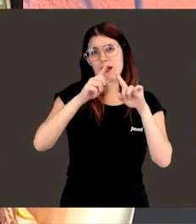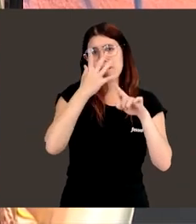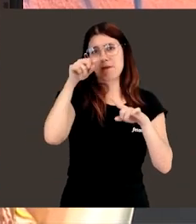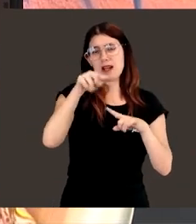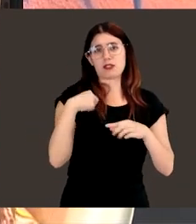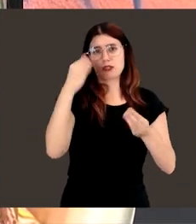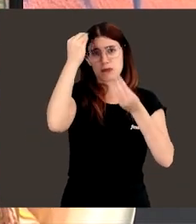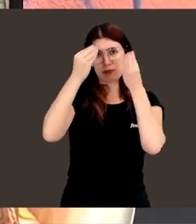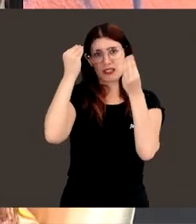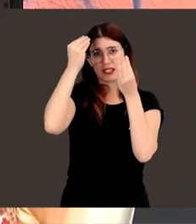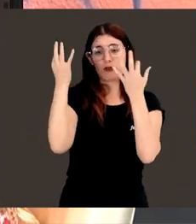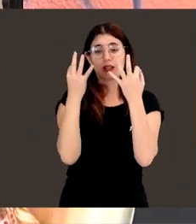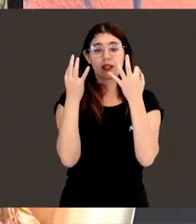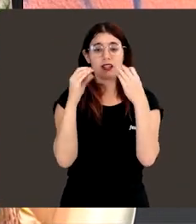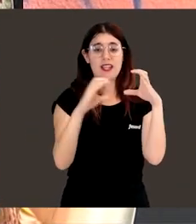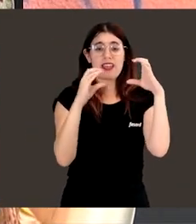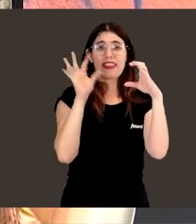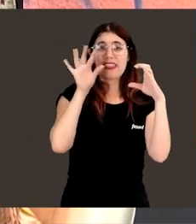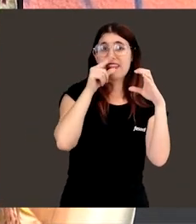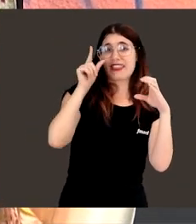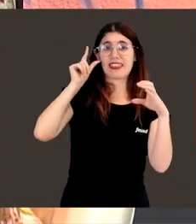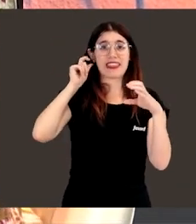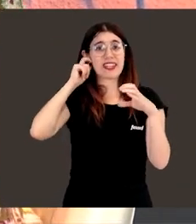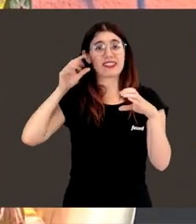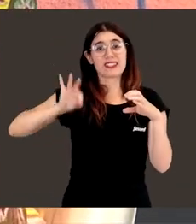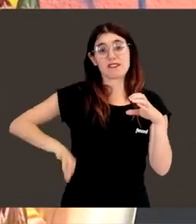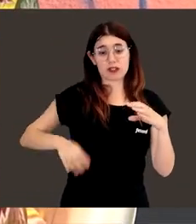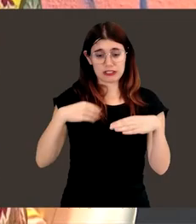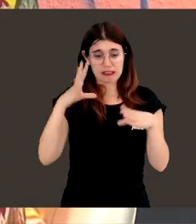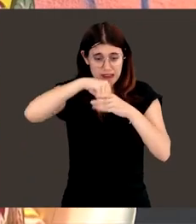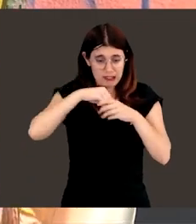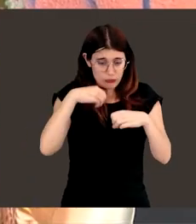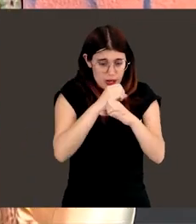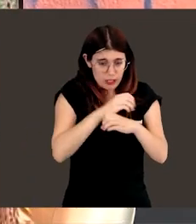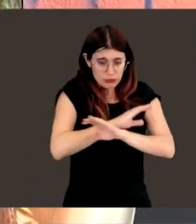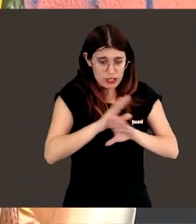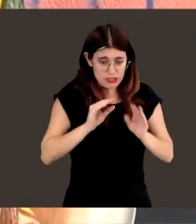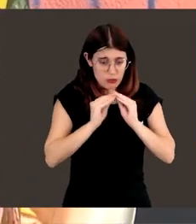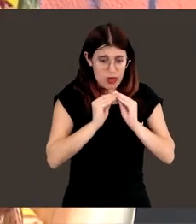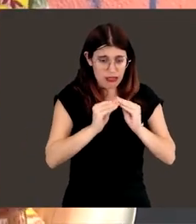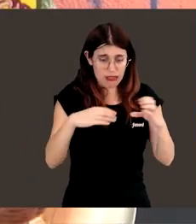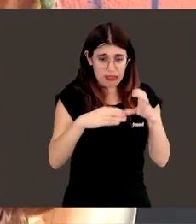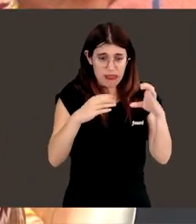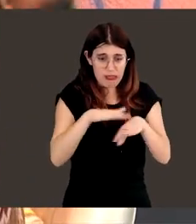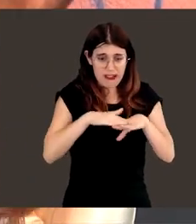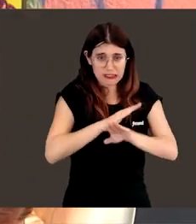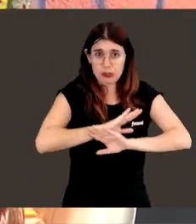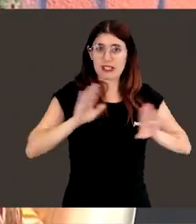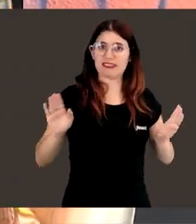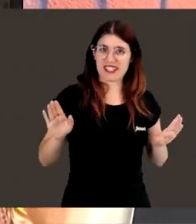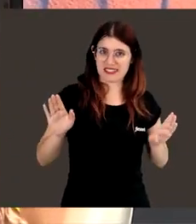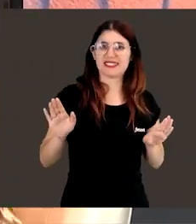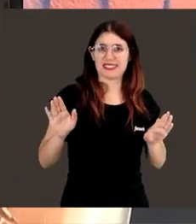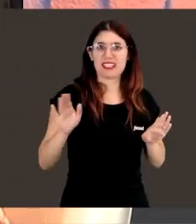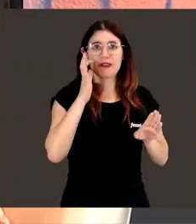pensado que por una parte las científicas o los científicos estamos en un laboratorio y haces tu ciencia básica, ¿sabes? O sea, que amplías el